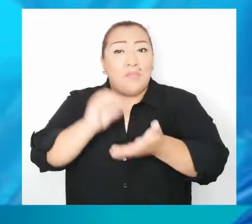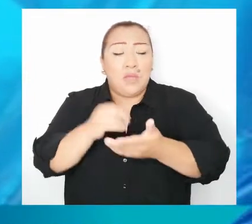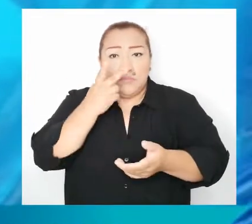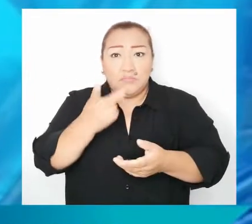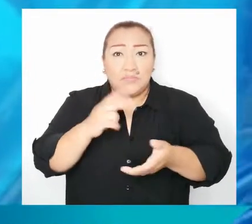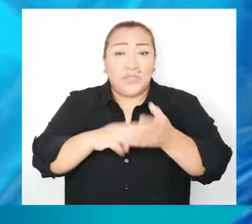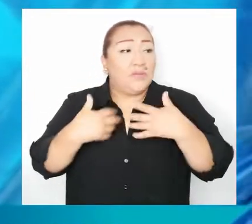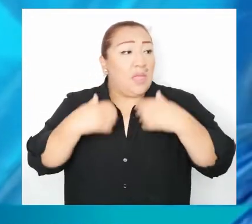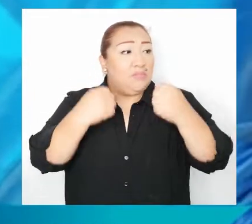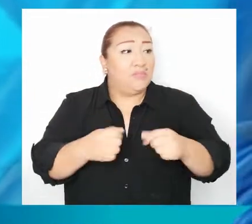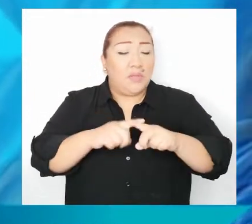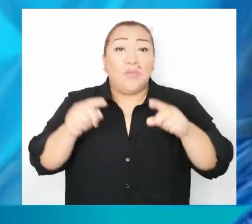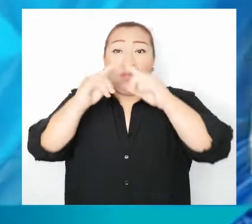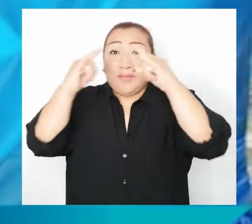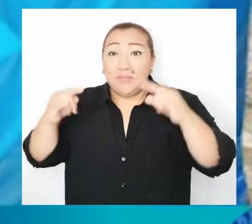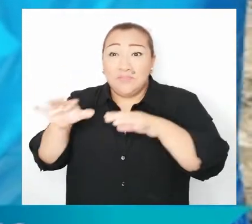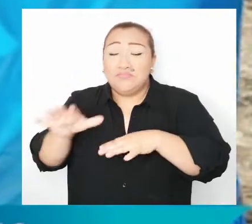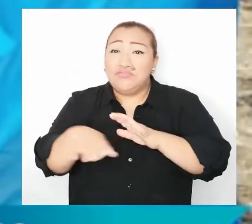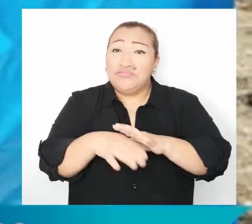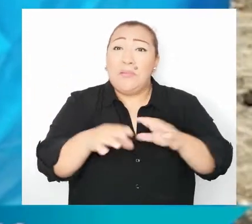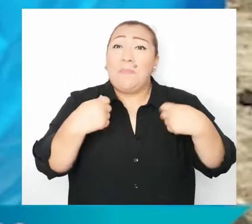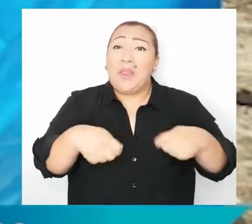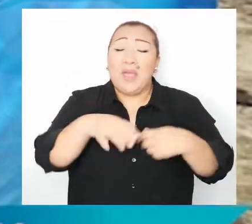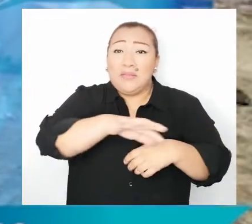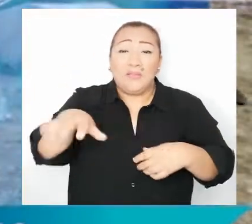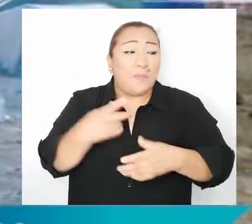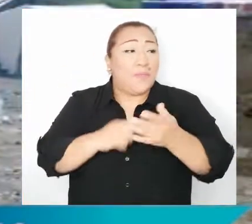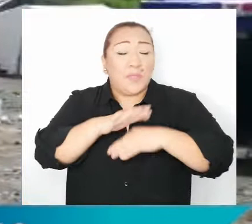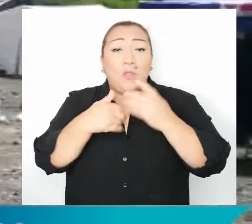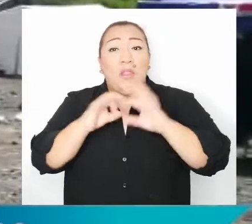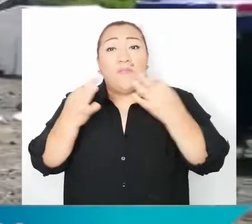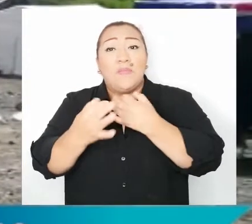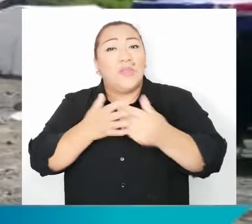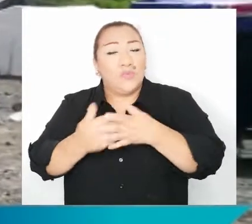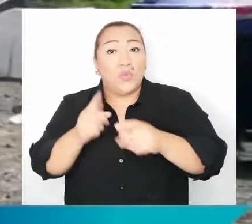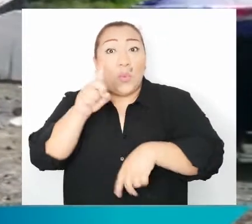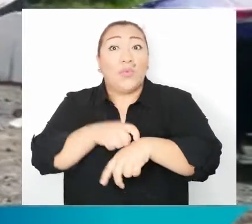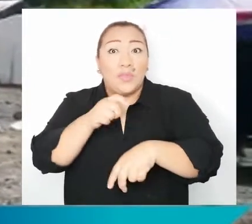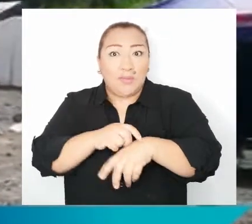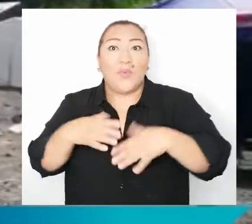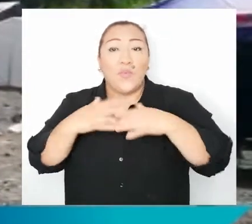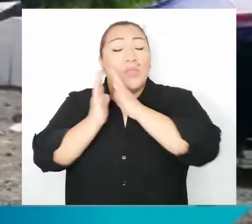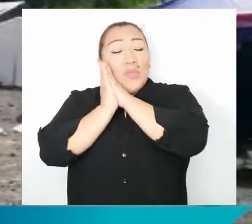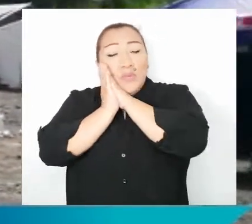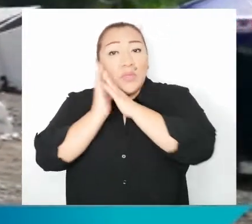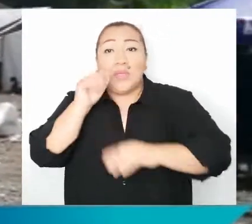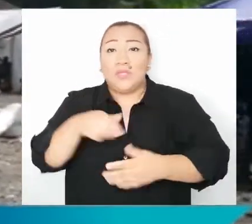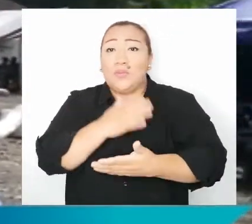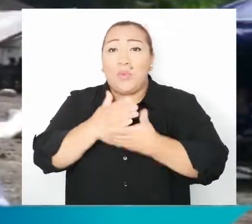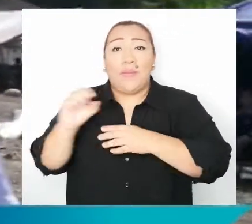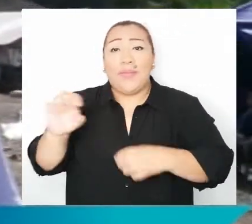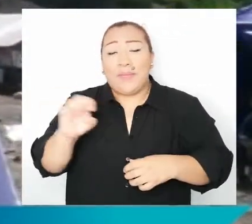obstante, podemos ver que solamente se han instalado 18 carpas, faltando un promedio de 24 carpas, para que todas las familias puedan tener un techo donde pernoctar